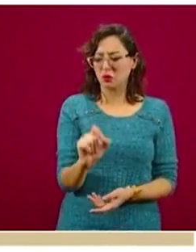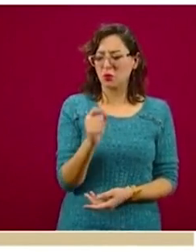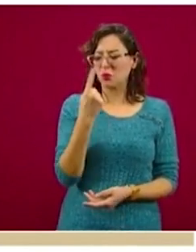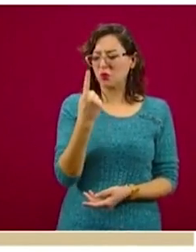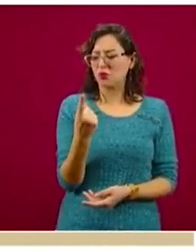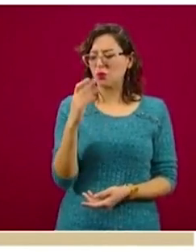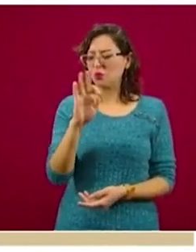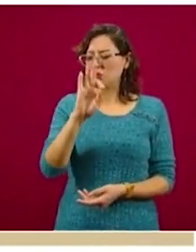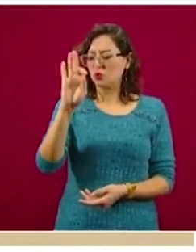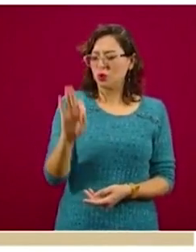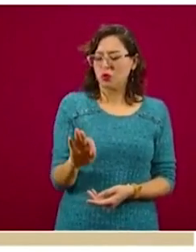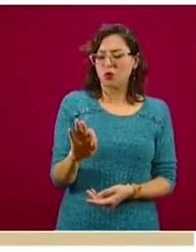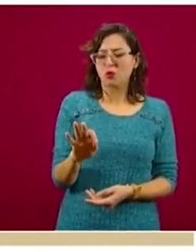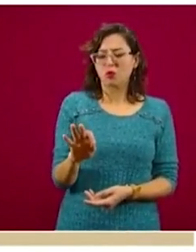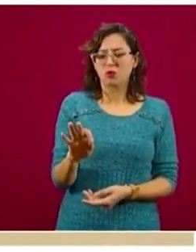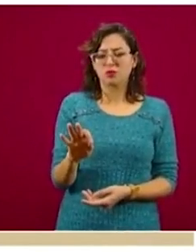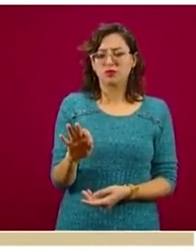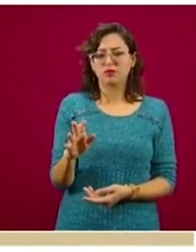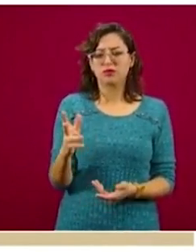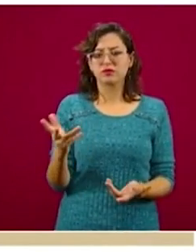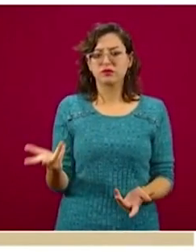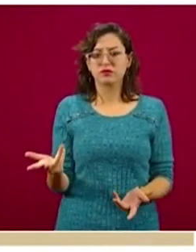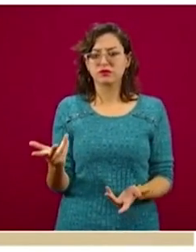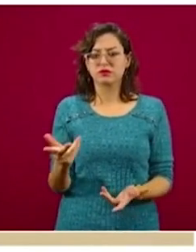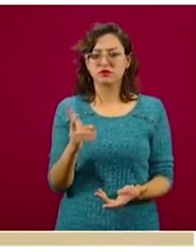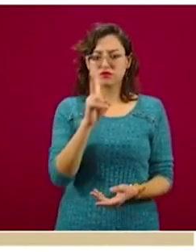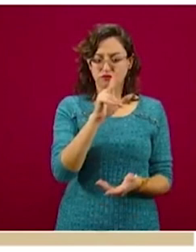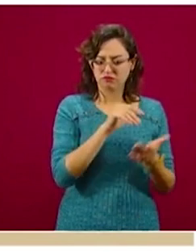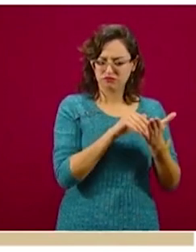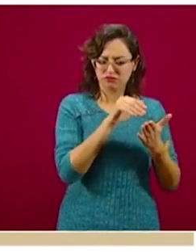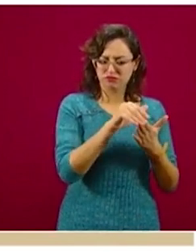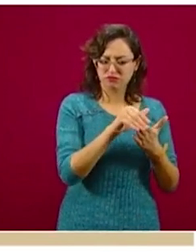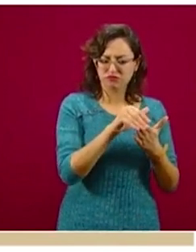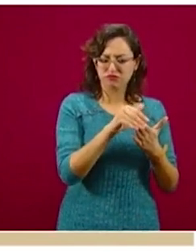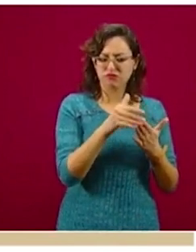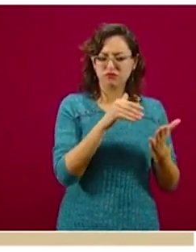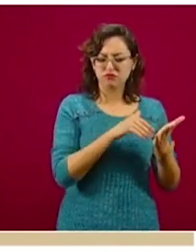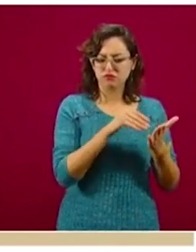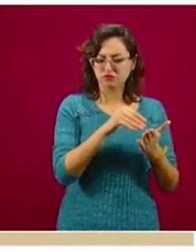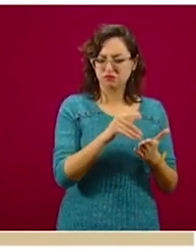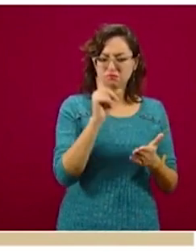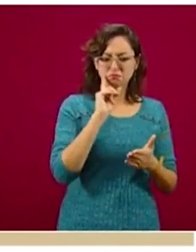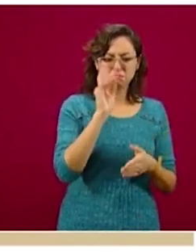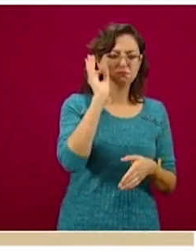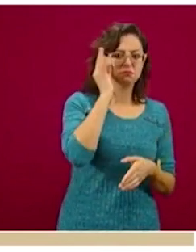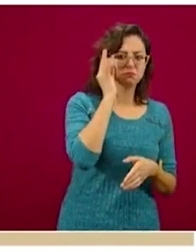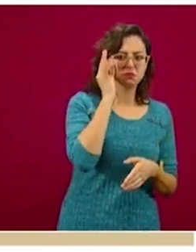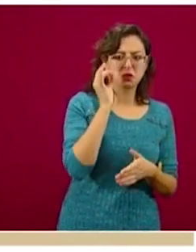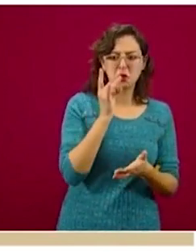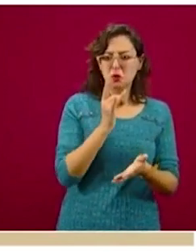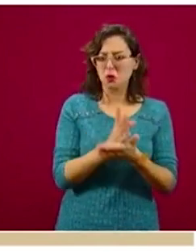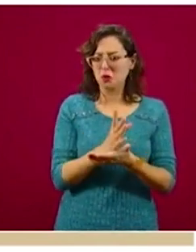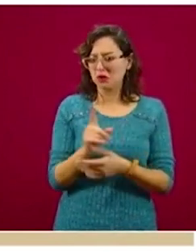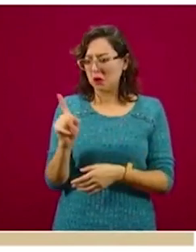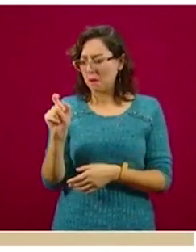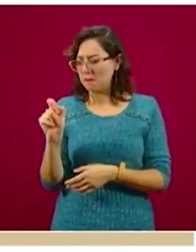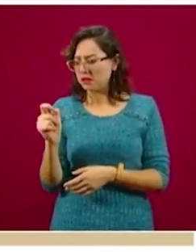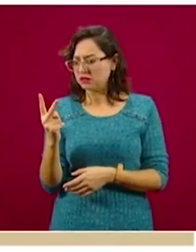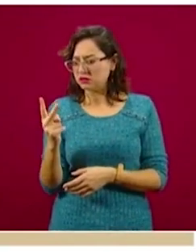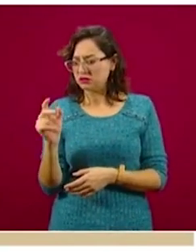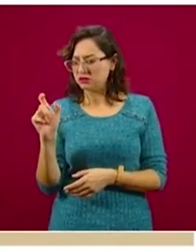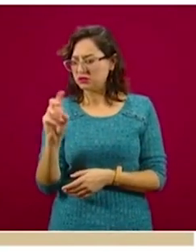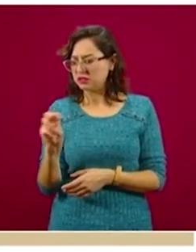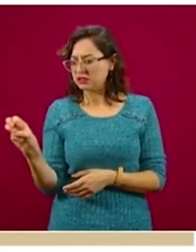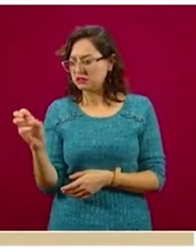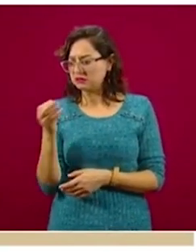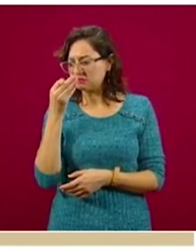ciento de los dos millones de trabajadoras, pero por eso es un programa piloto, que lo que ha buscado es perfeccionarlo, hacerlo fácil,